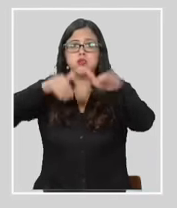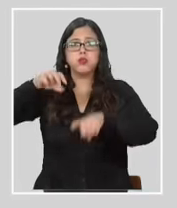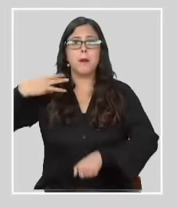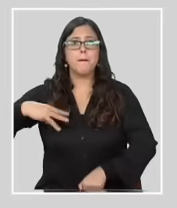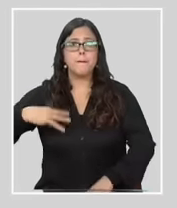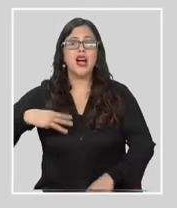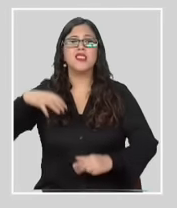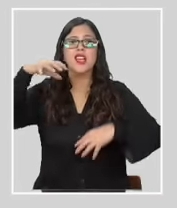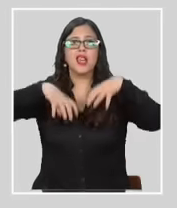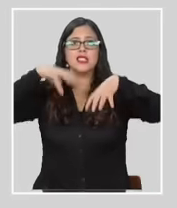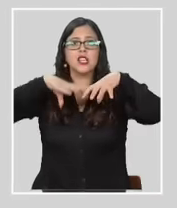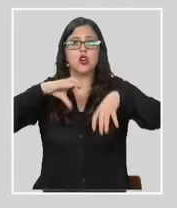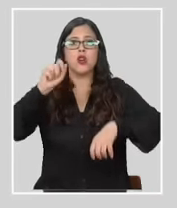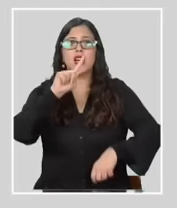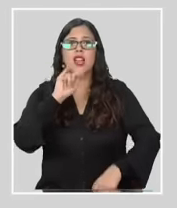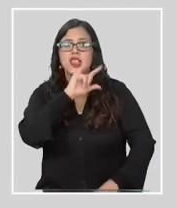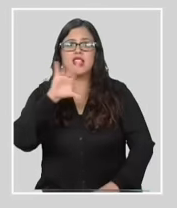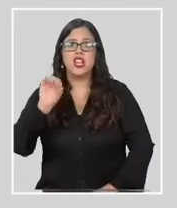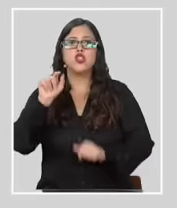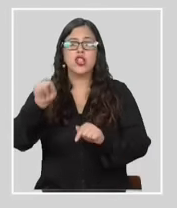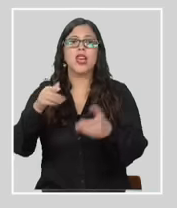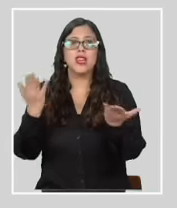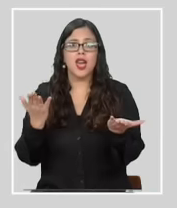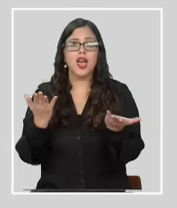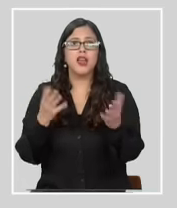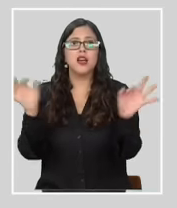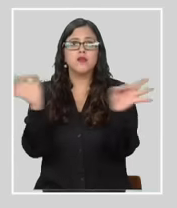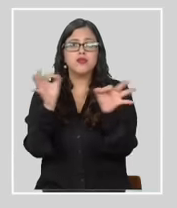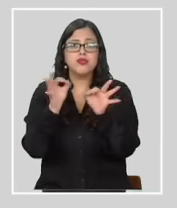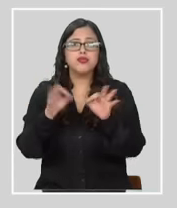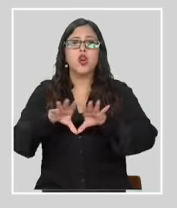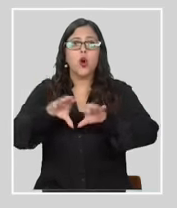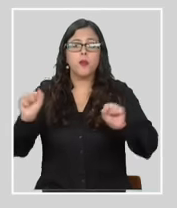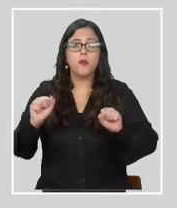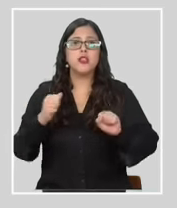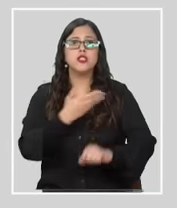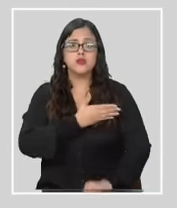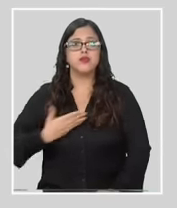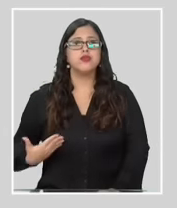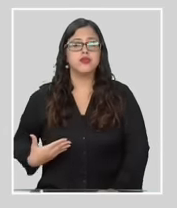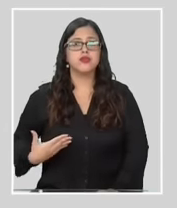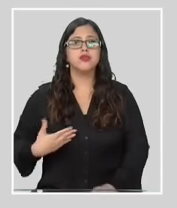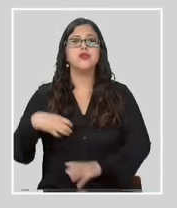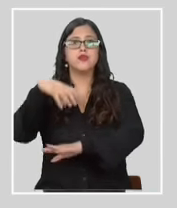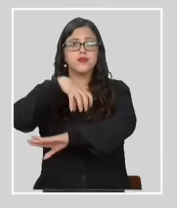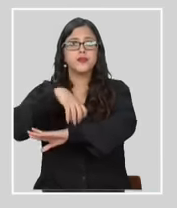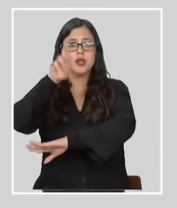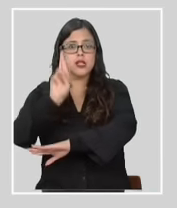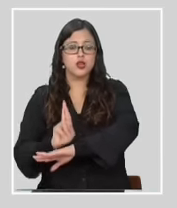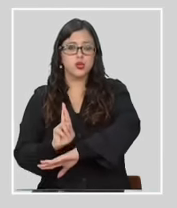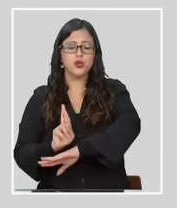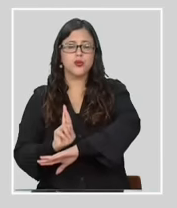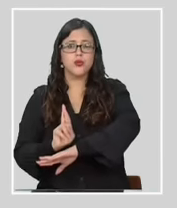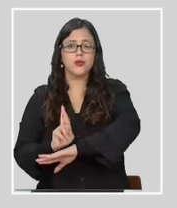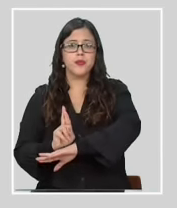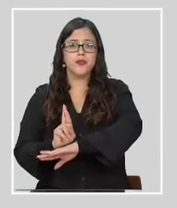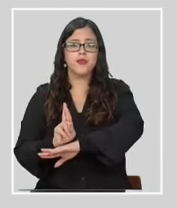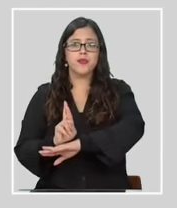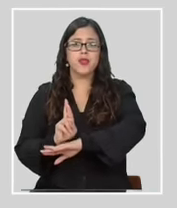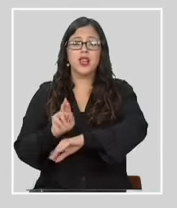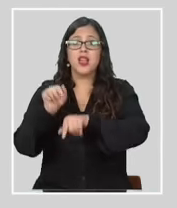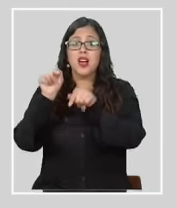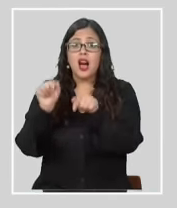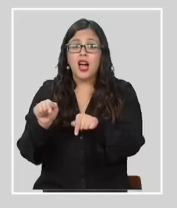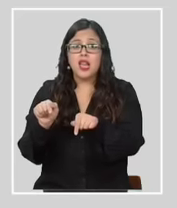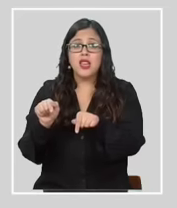martes en Cerro Castillo audio en el cual están las conclusiones y compromisos realizados por el presidente en la macro zona sur desconociendo